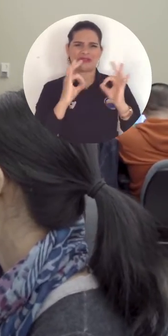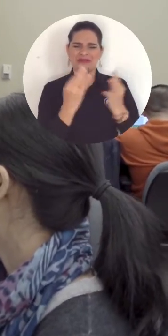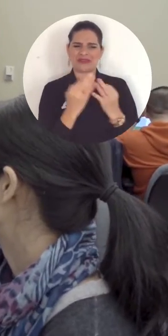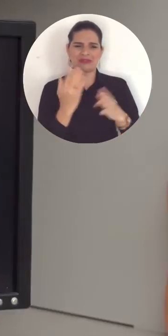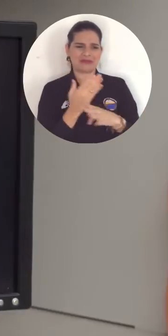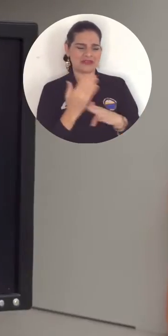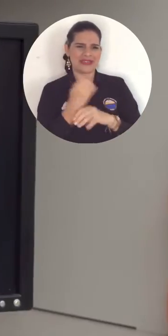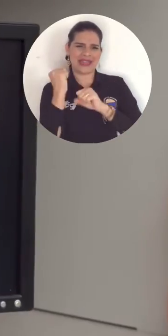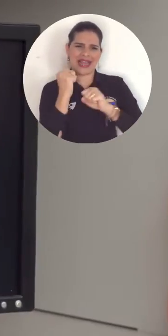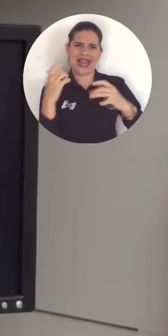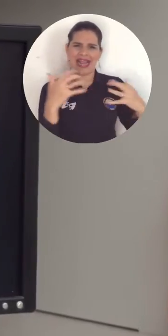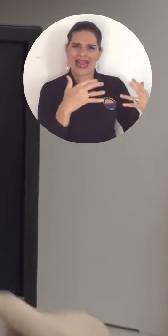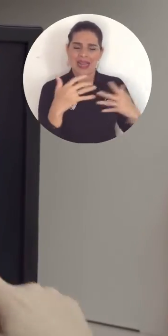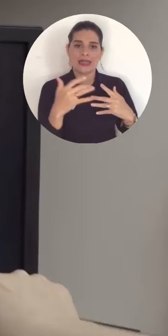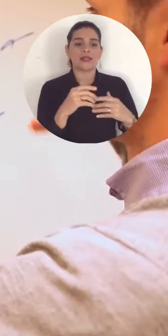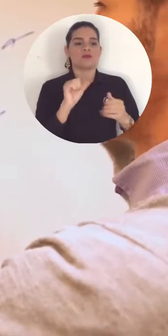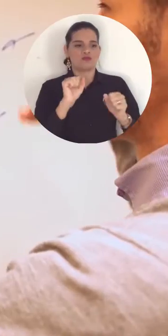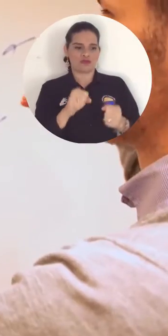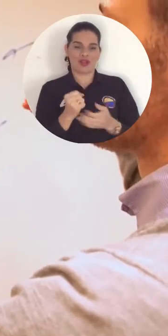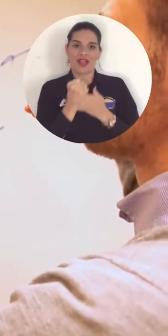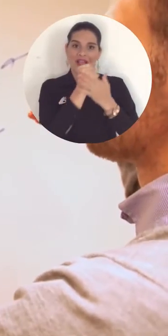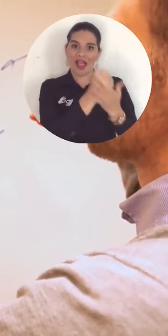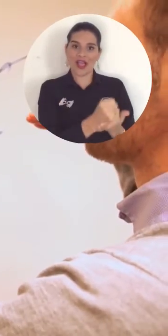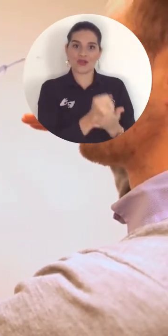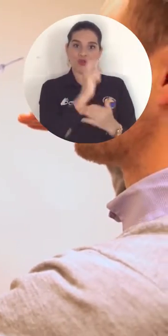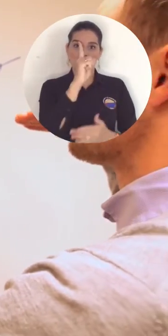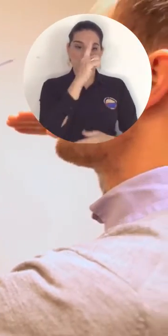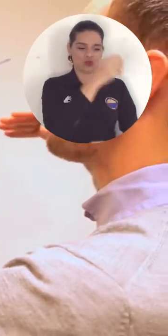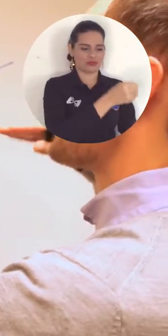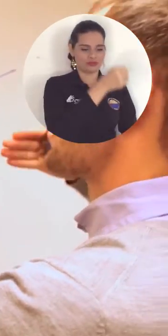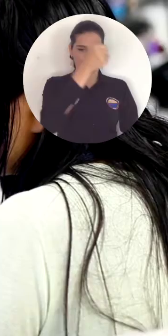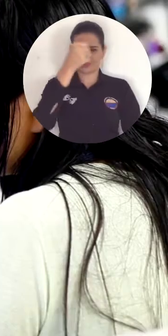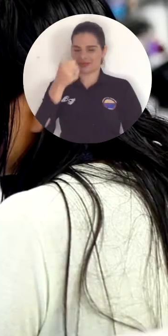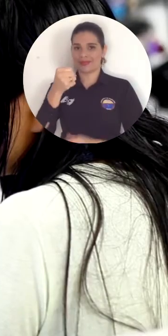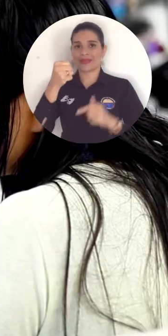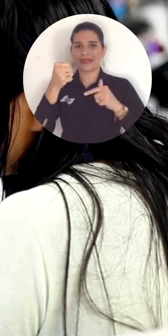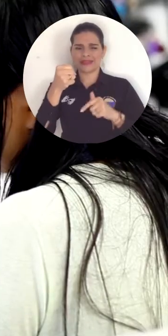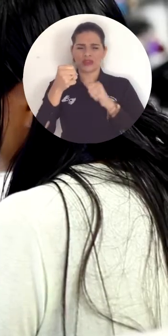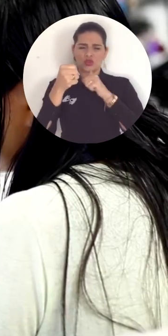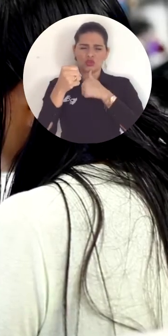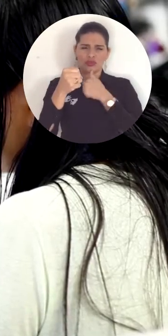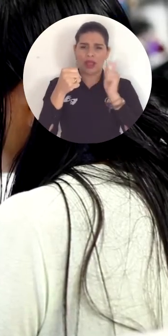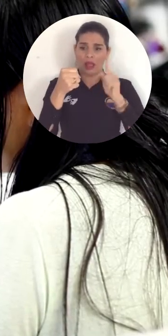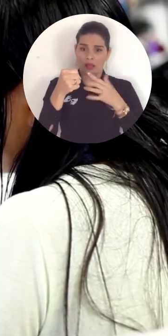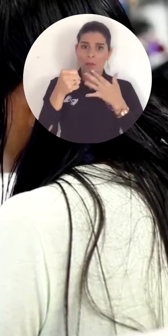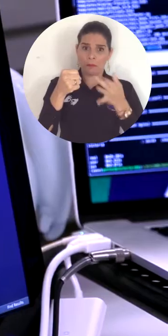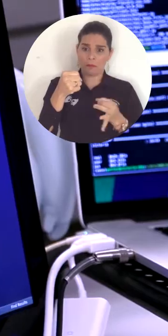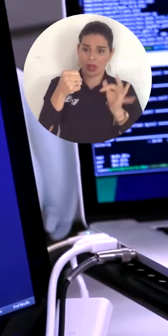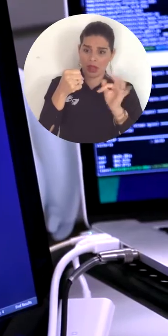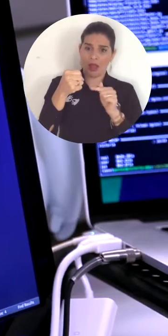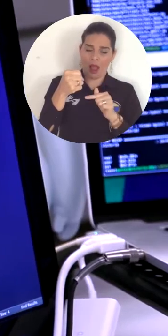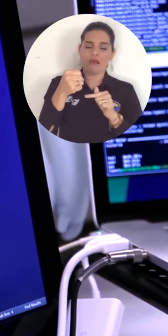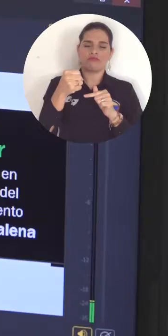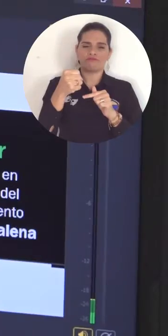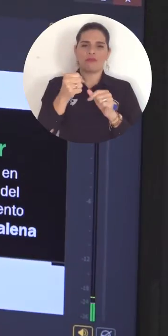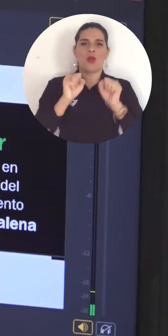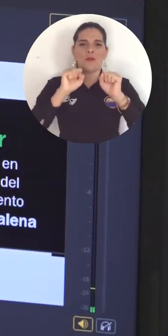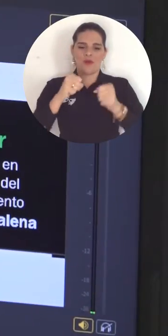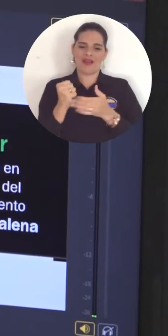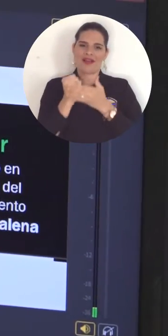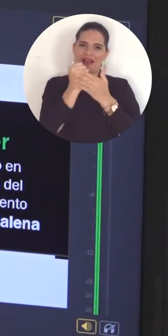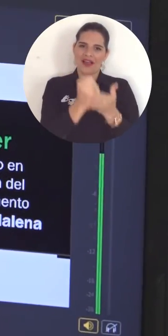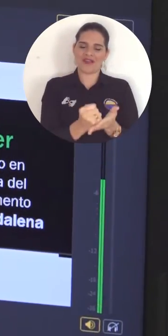ingeniería, pero con un enfoque interdisciplinario. Es una oportunidad muy interesante de formarse en la práctica, de trabajar en los grupos de